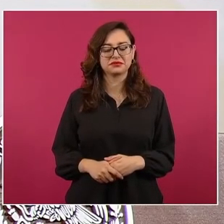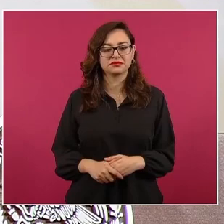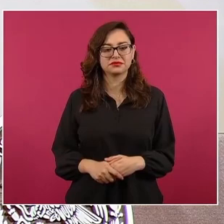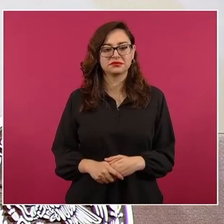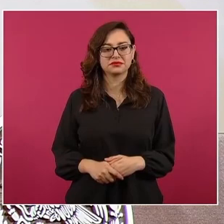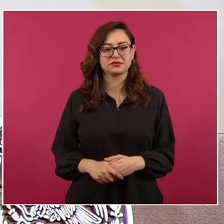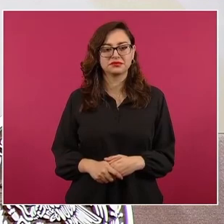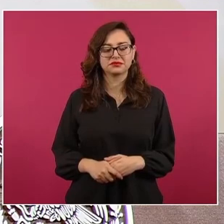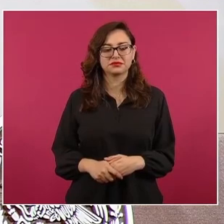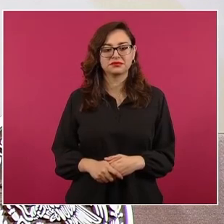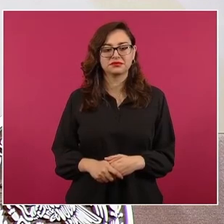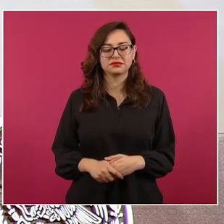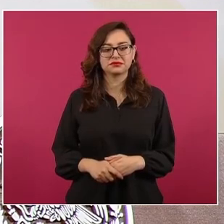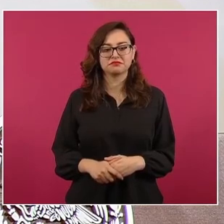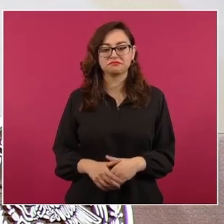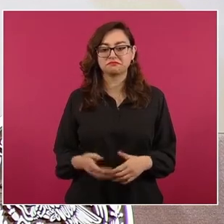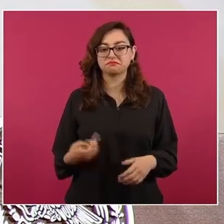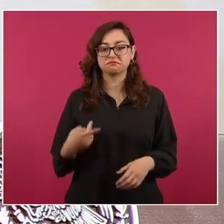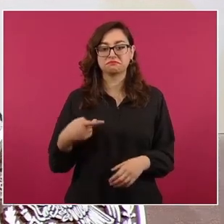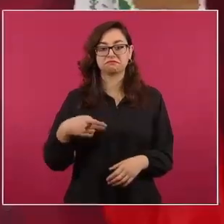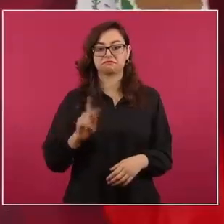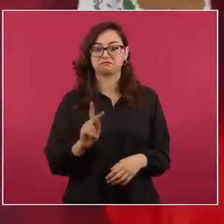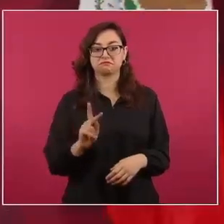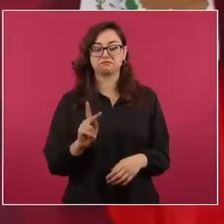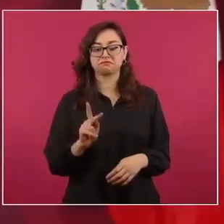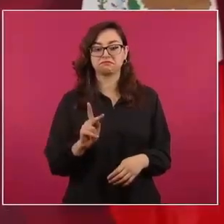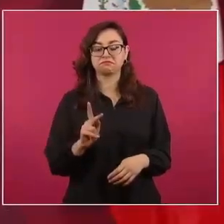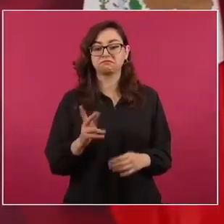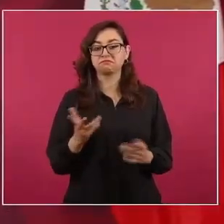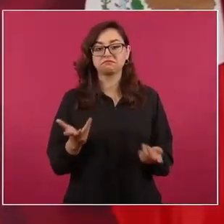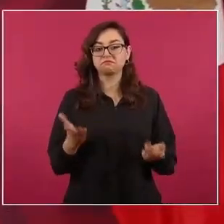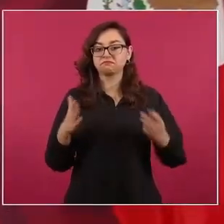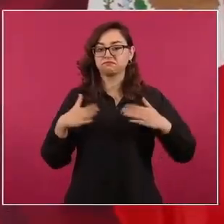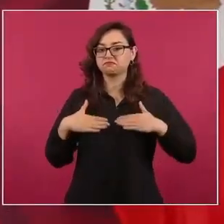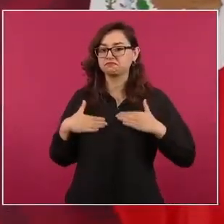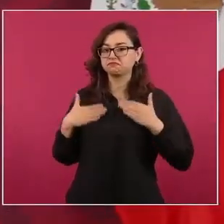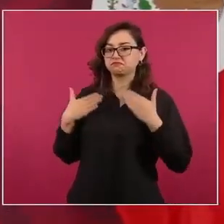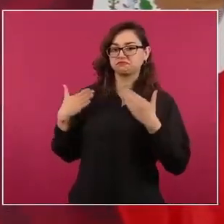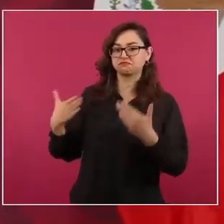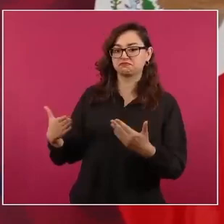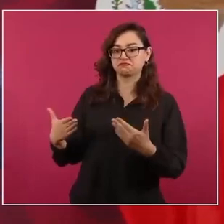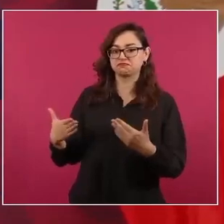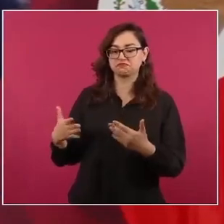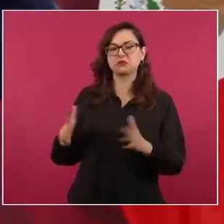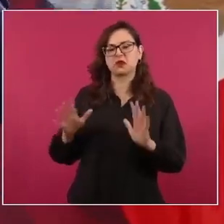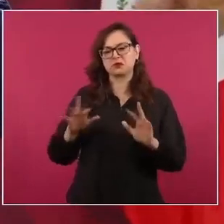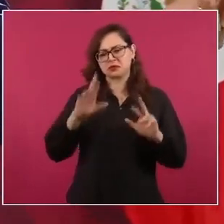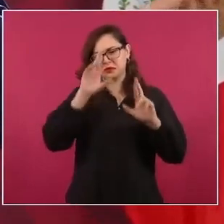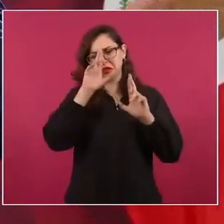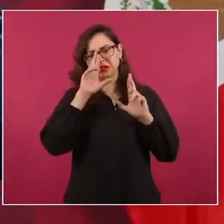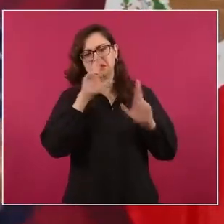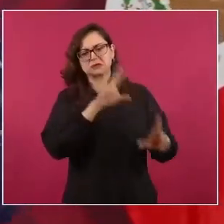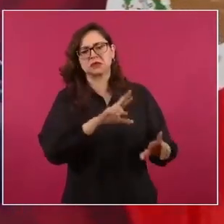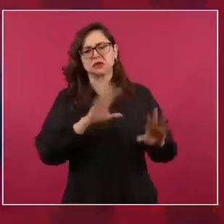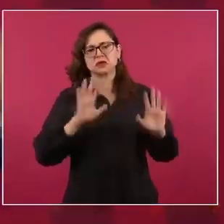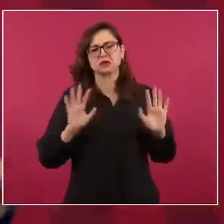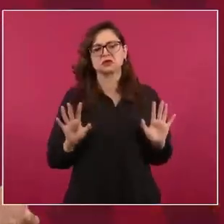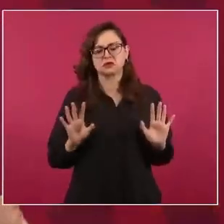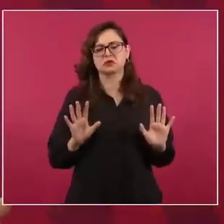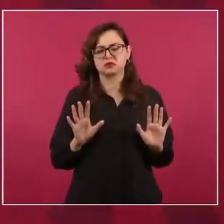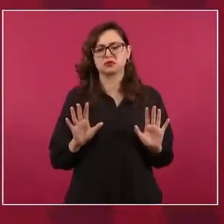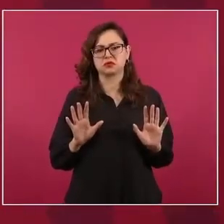Quienes no, sí, respeto, quienes